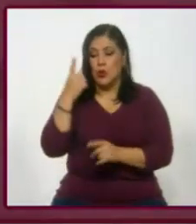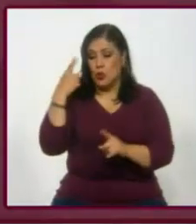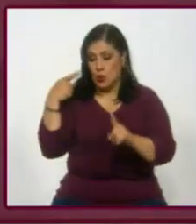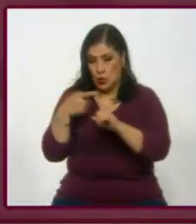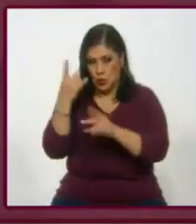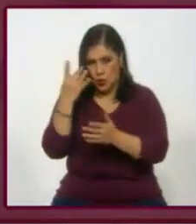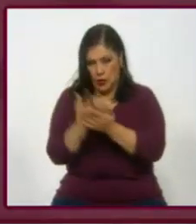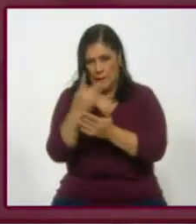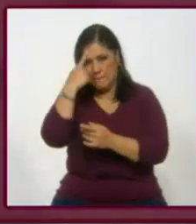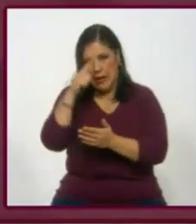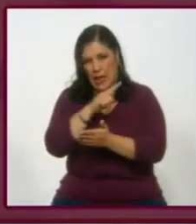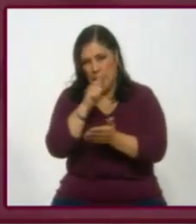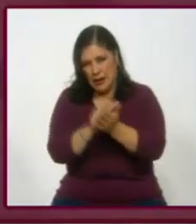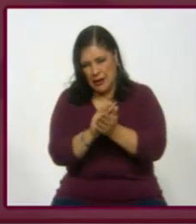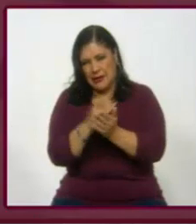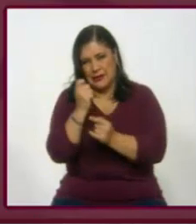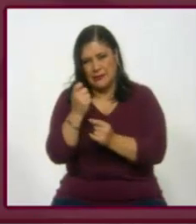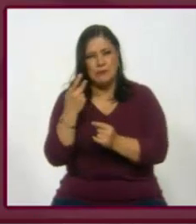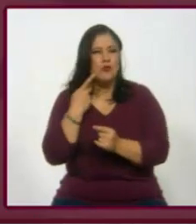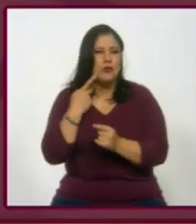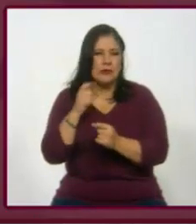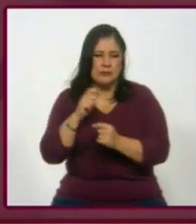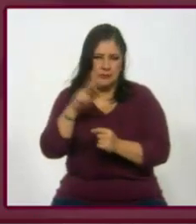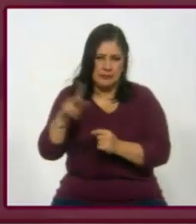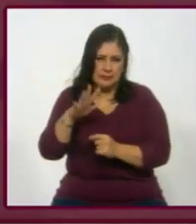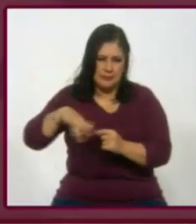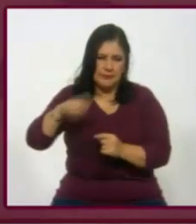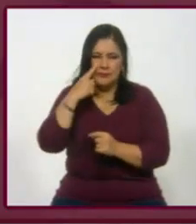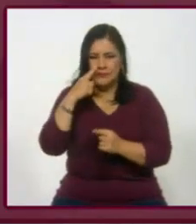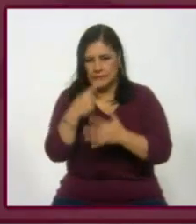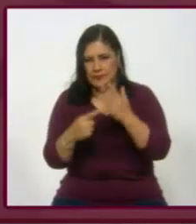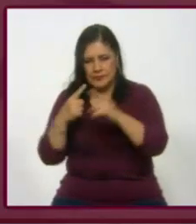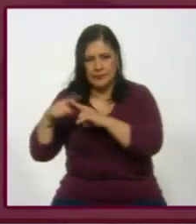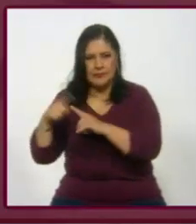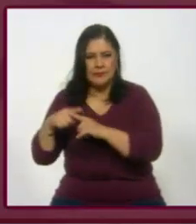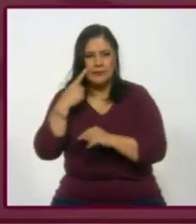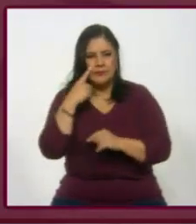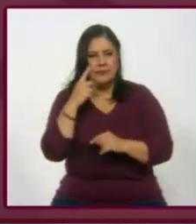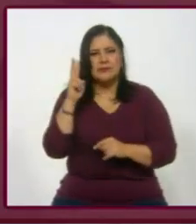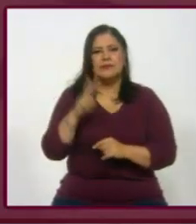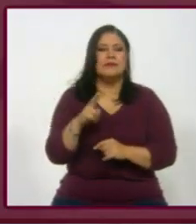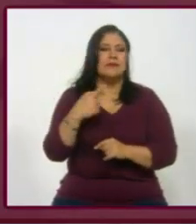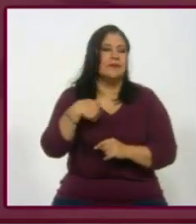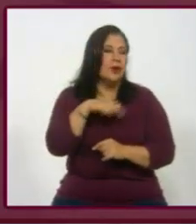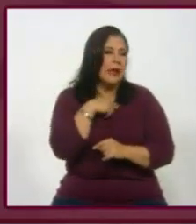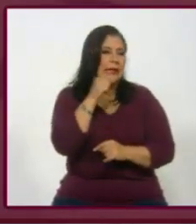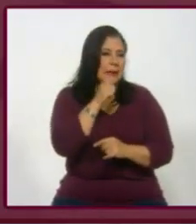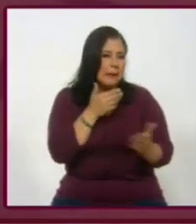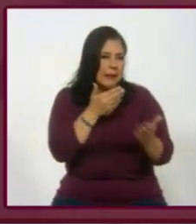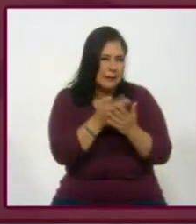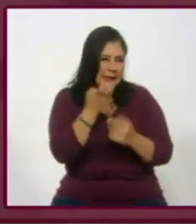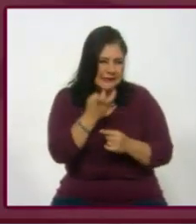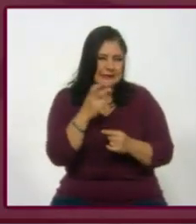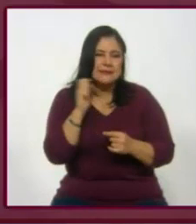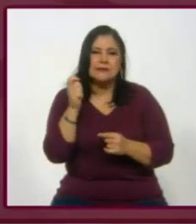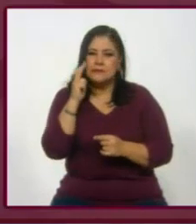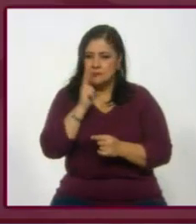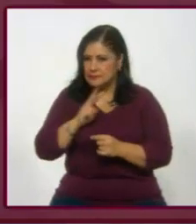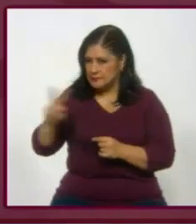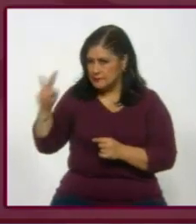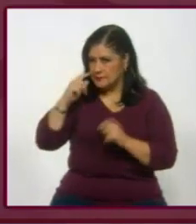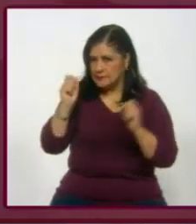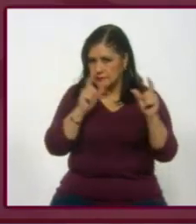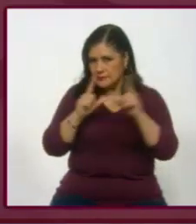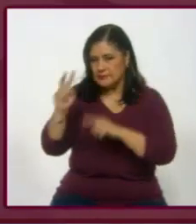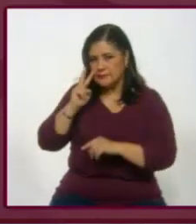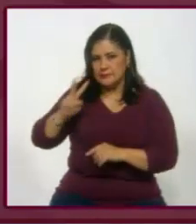pública, prácticamente para cualquier... Está muy buena esta pregunta. Es que es la que hemos estado en la mesa todo el tiempo, ¿no? ver. entonces, la pregunta